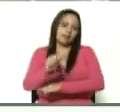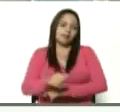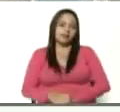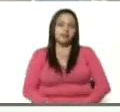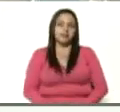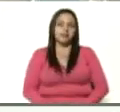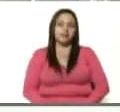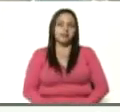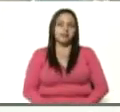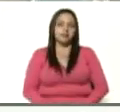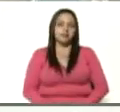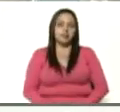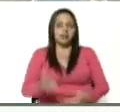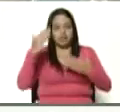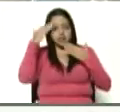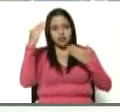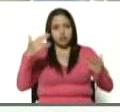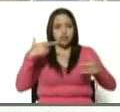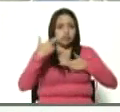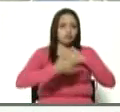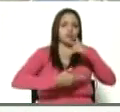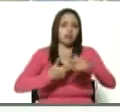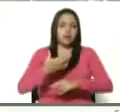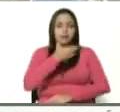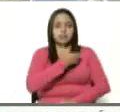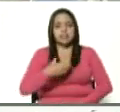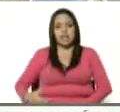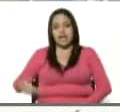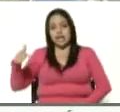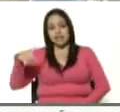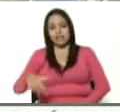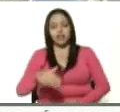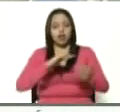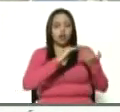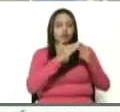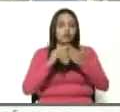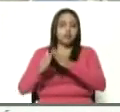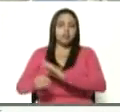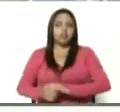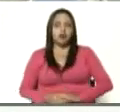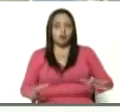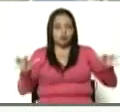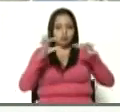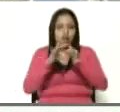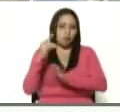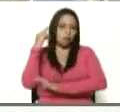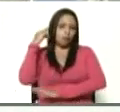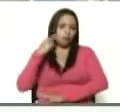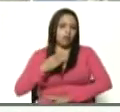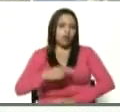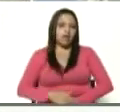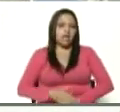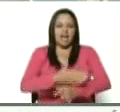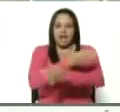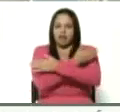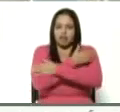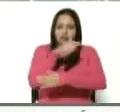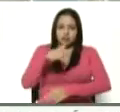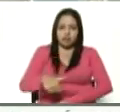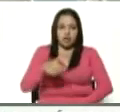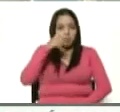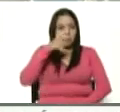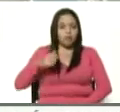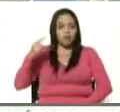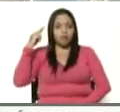Un saludo revolucionario, presidente, desde aquí, desde nuestra comuna Unidos por Bolívar, un abrazo de este pueblo